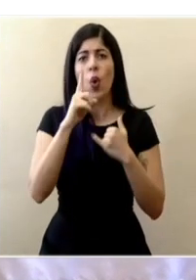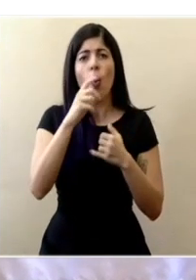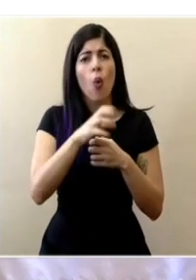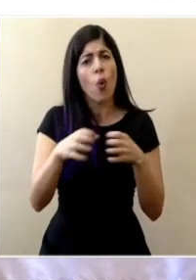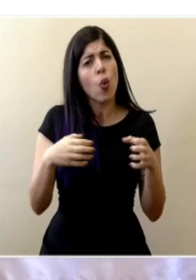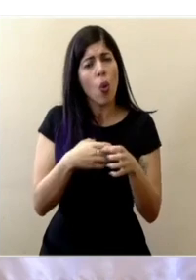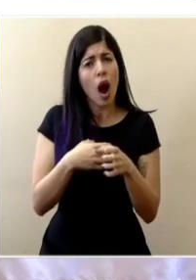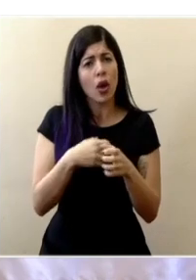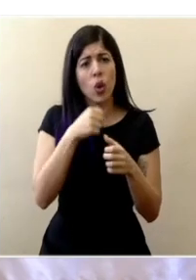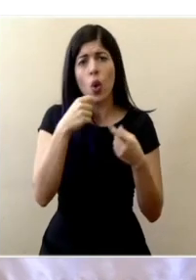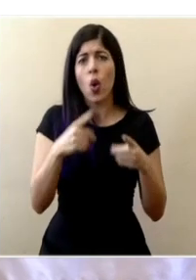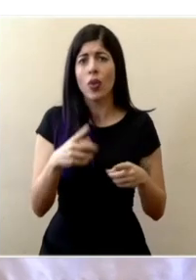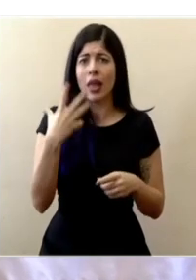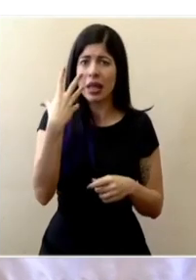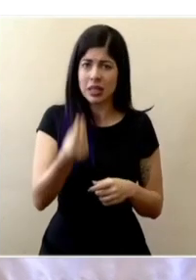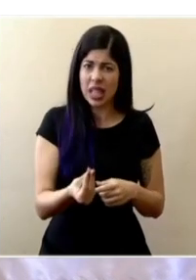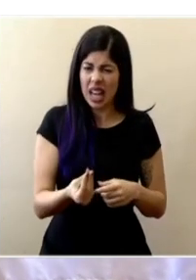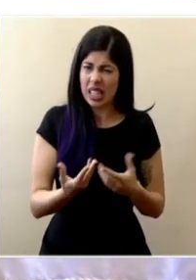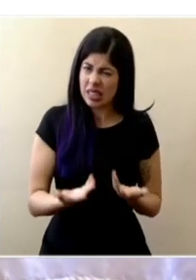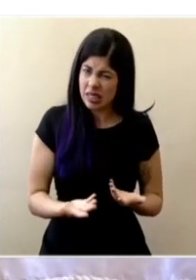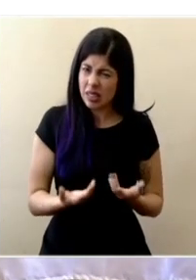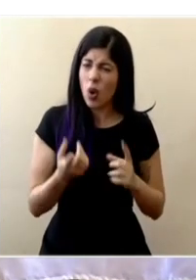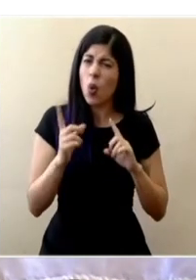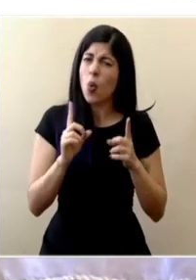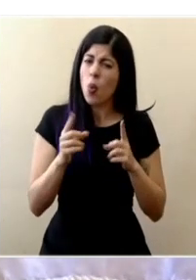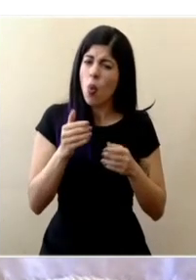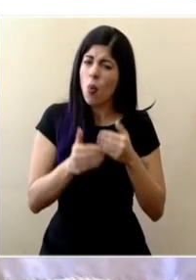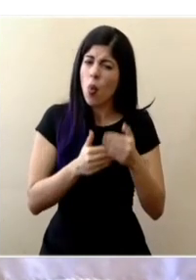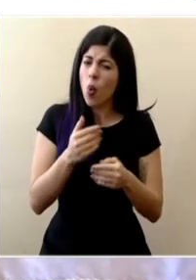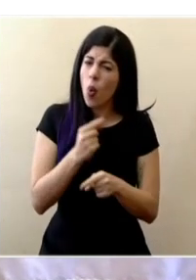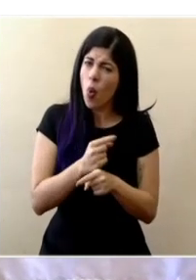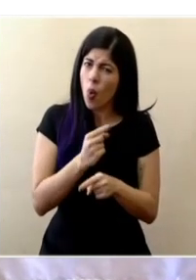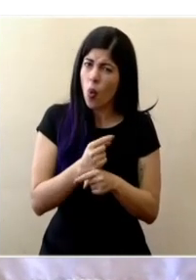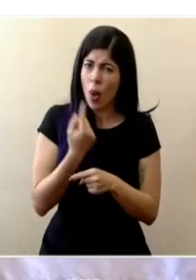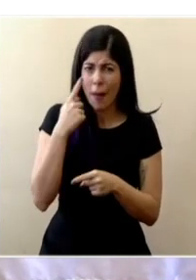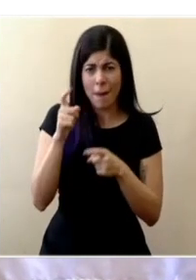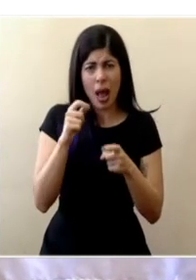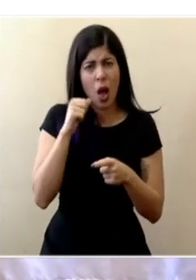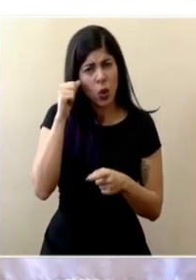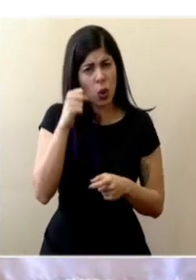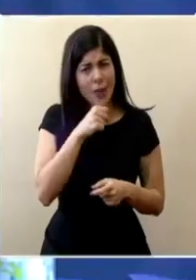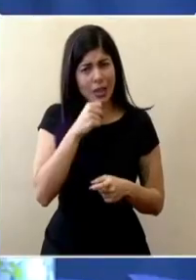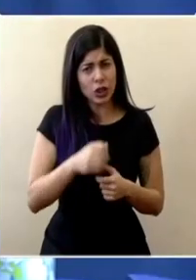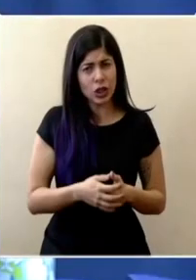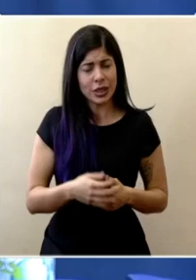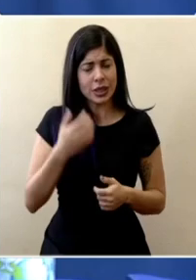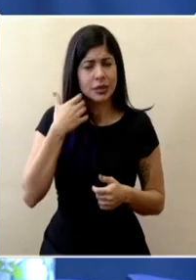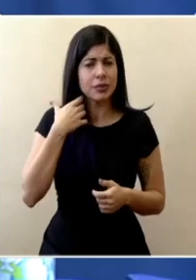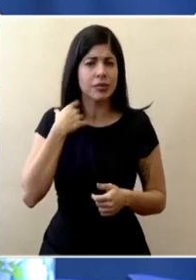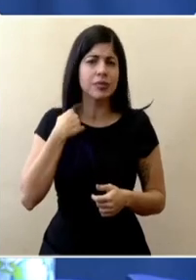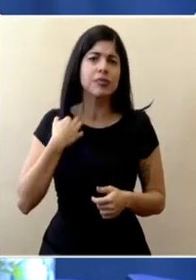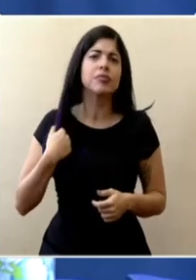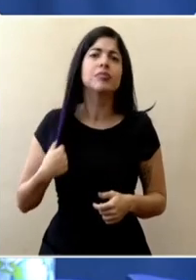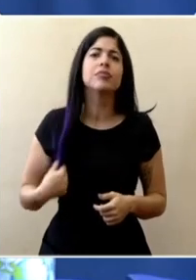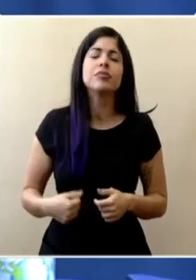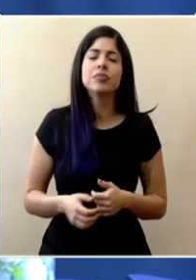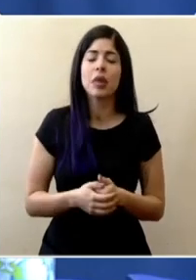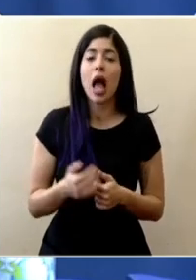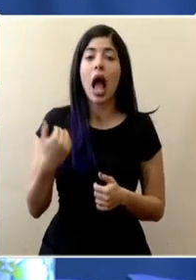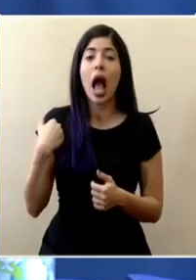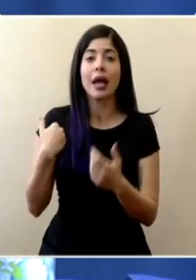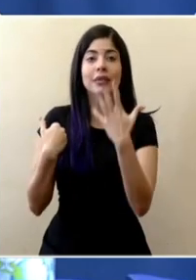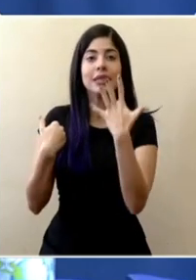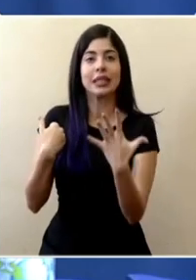habitación sin dejarlos salir ¿cuál sería el protocolo efectivo para este manejo de los adultos mayores? Sí tenemos